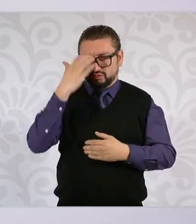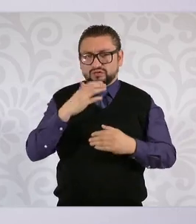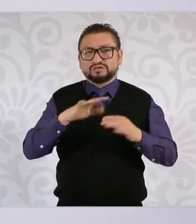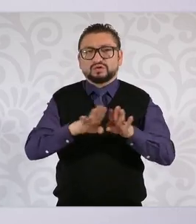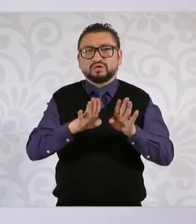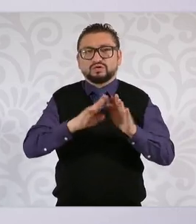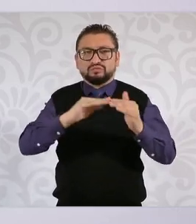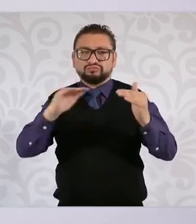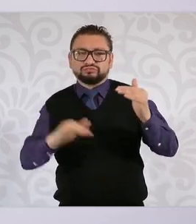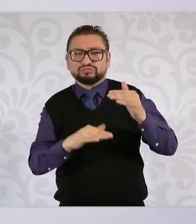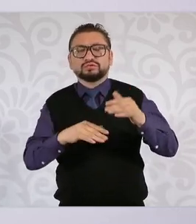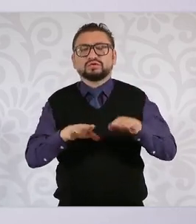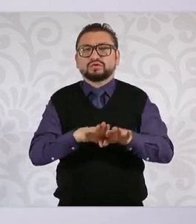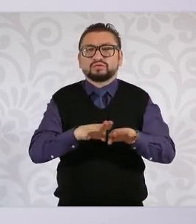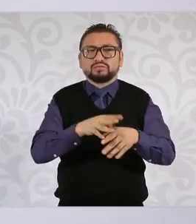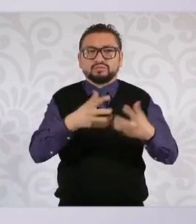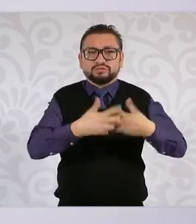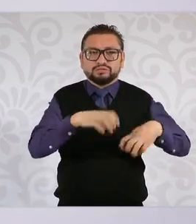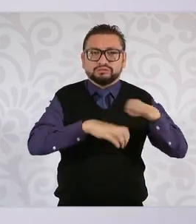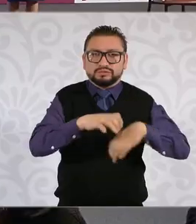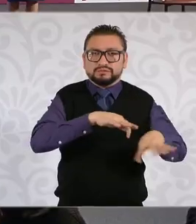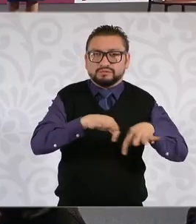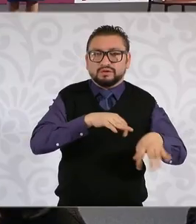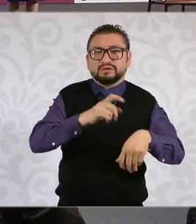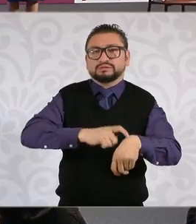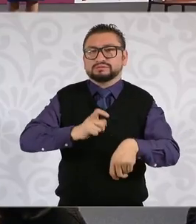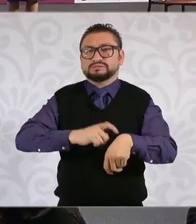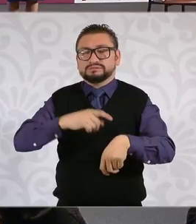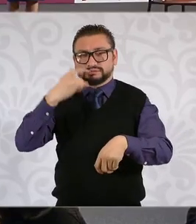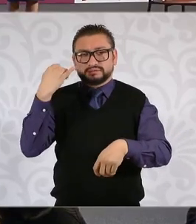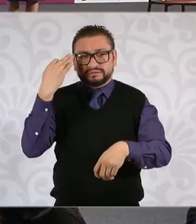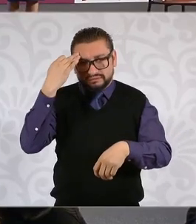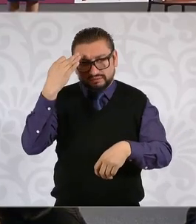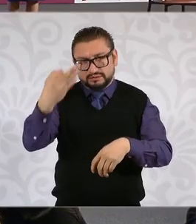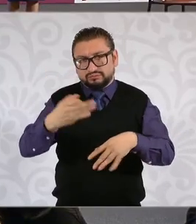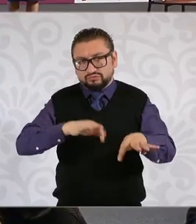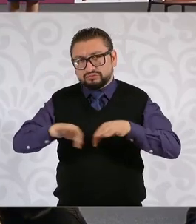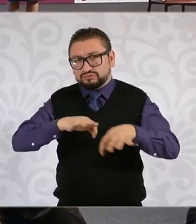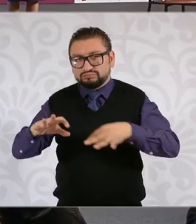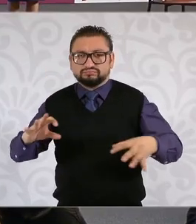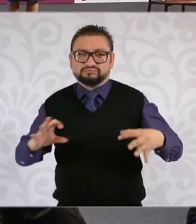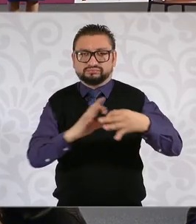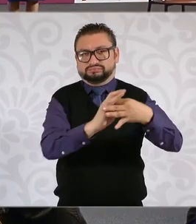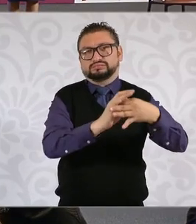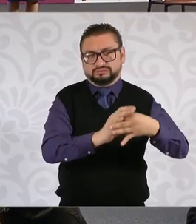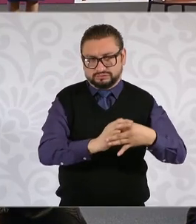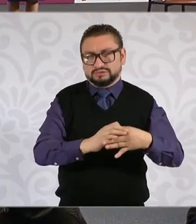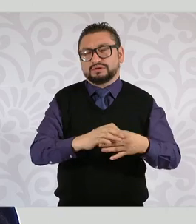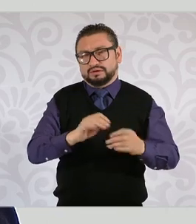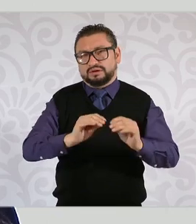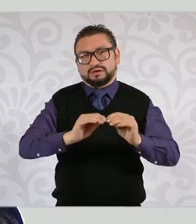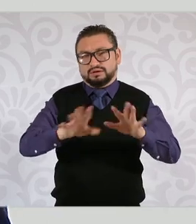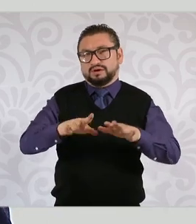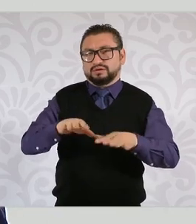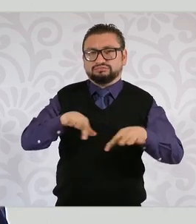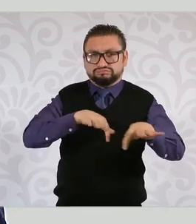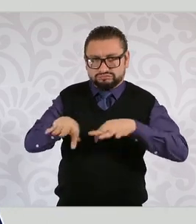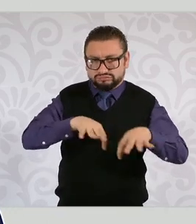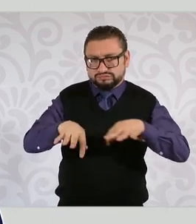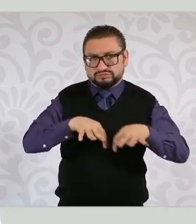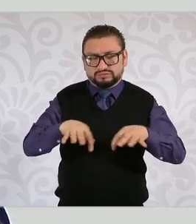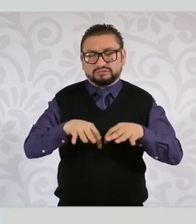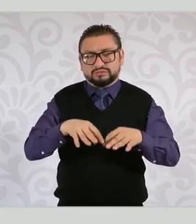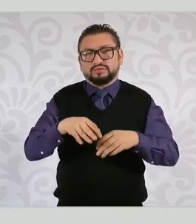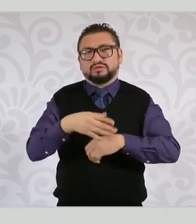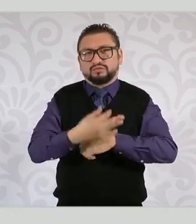discontinua y acotada al tiempo efectivamente trabajado, es decir, se reconoce la subordinación discontinua,